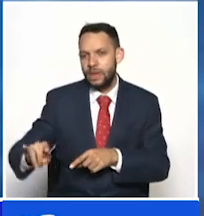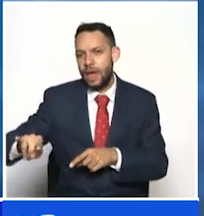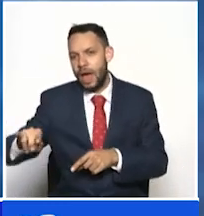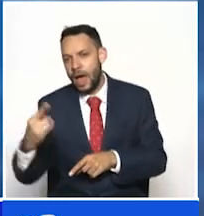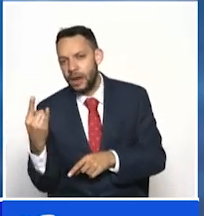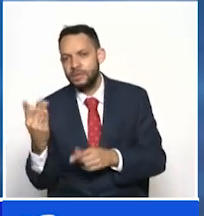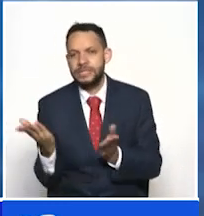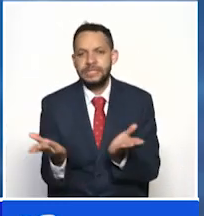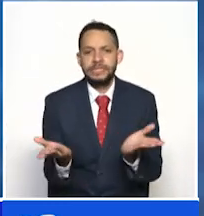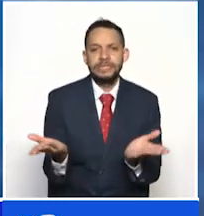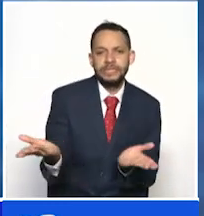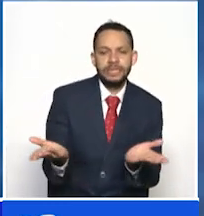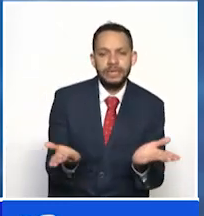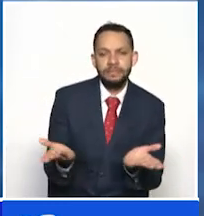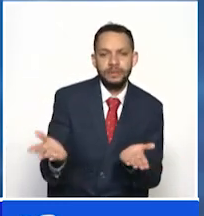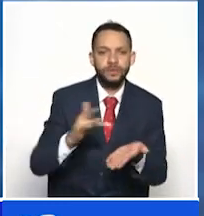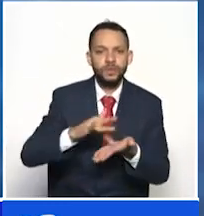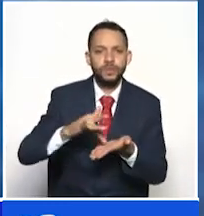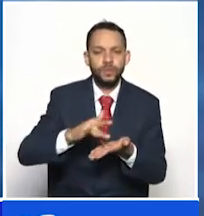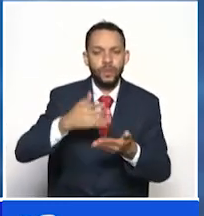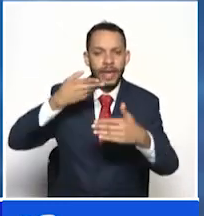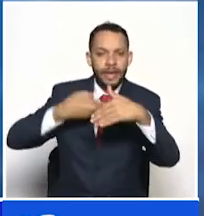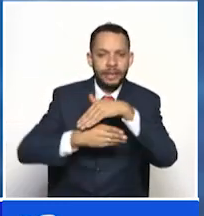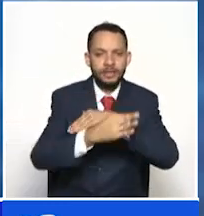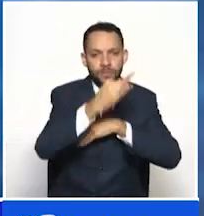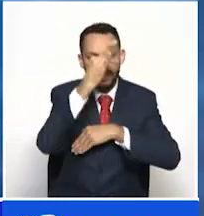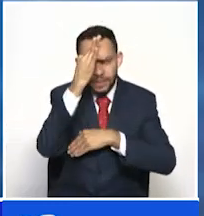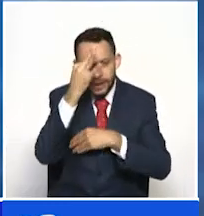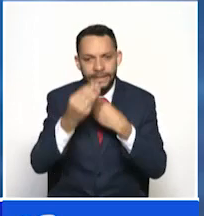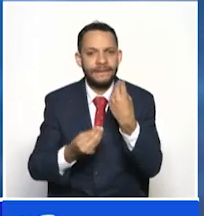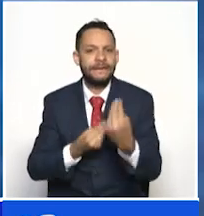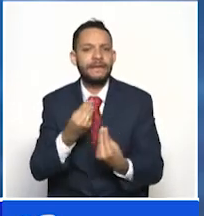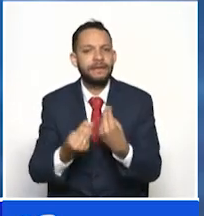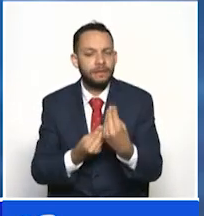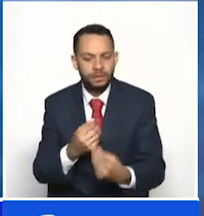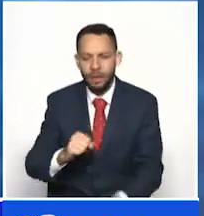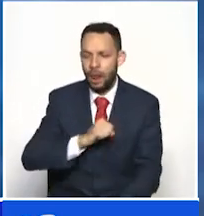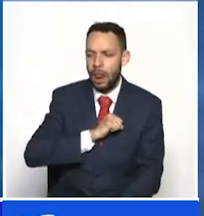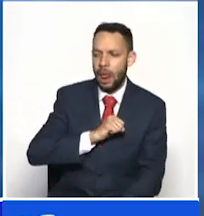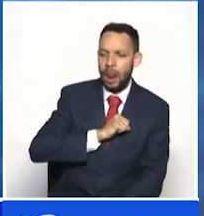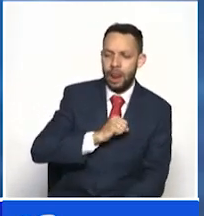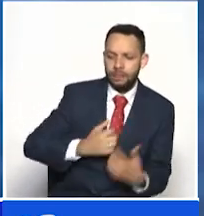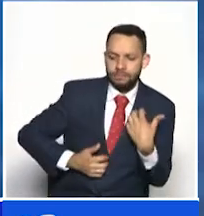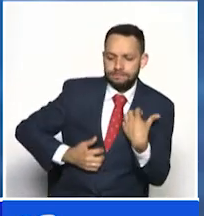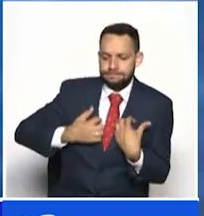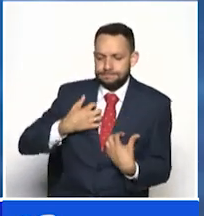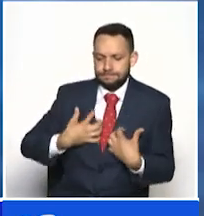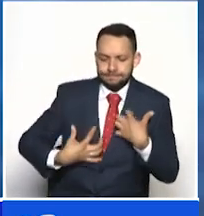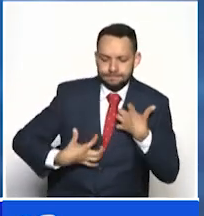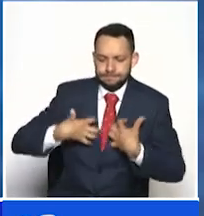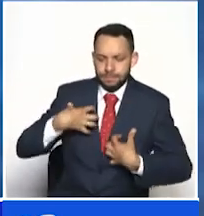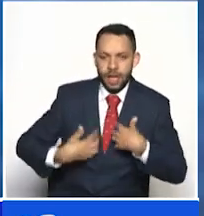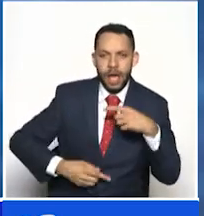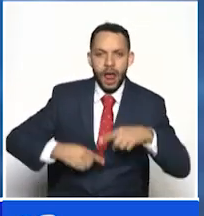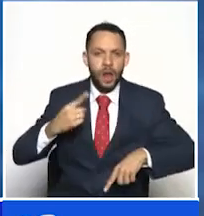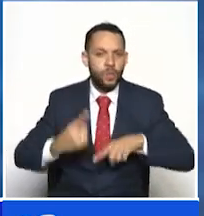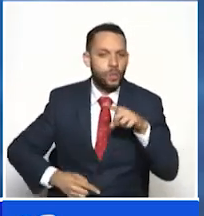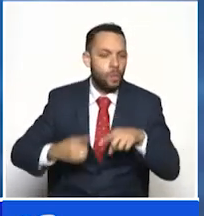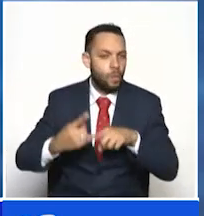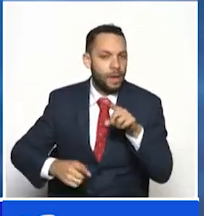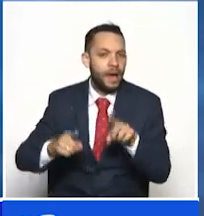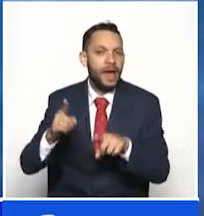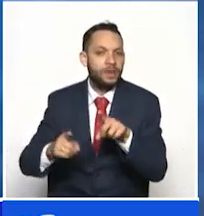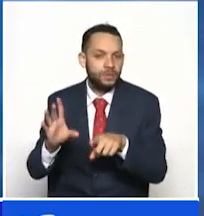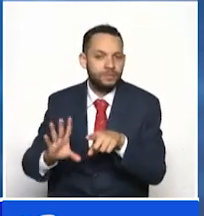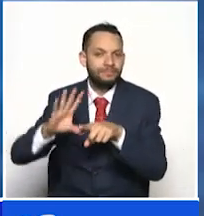servicios a la institución de salud? Y sabemos, dentro de las medidas que se decretaron ayer, que algunos servicios no se estarán prestando, pues porque se van